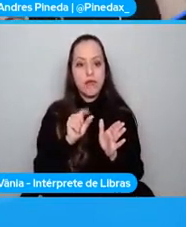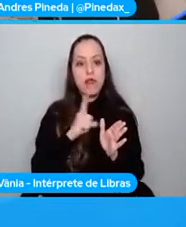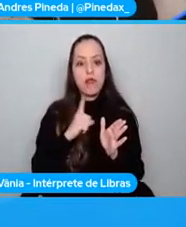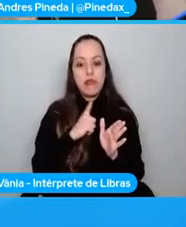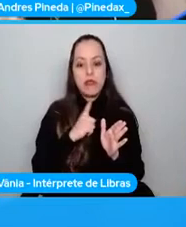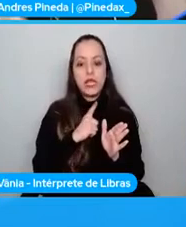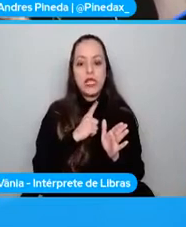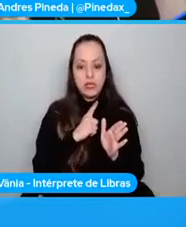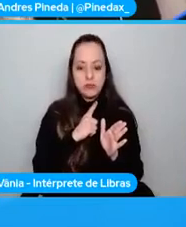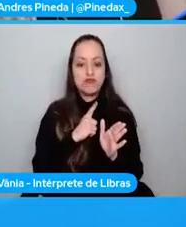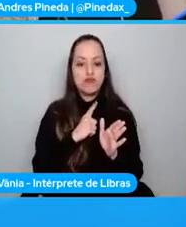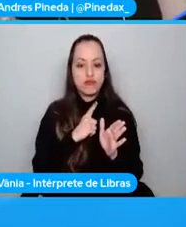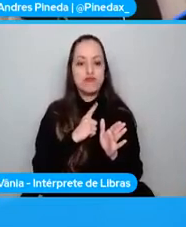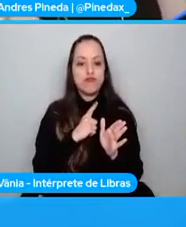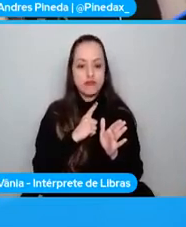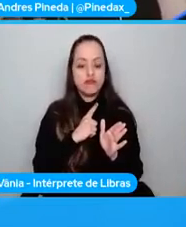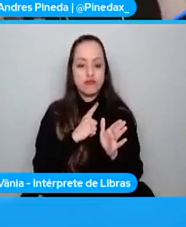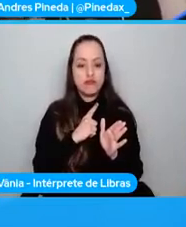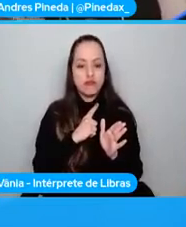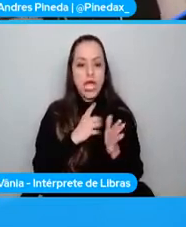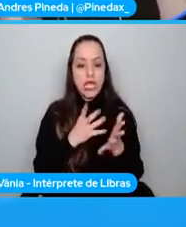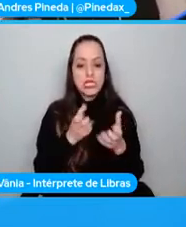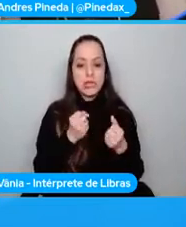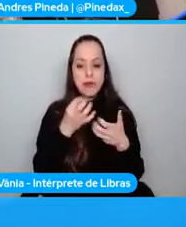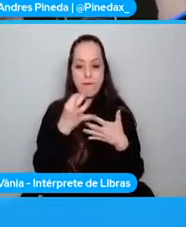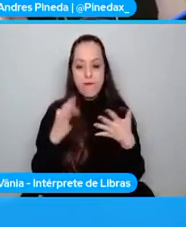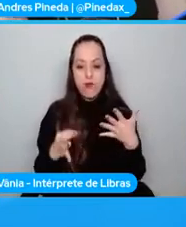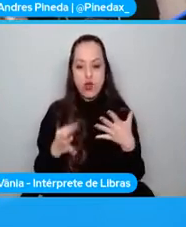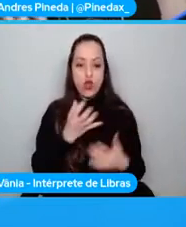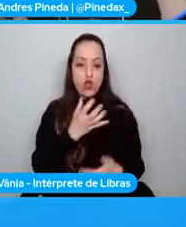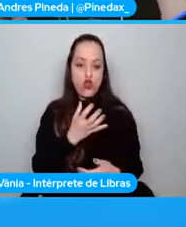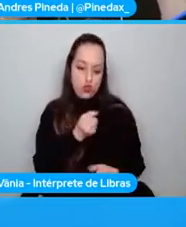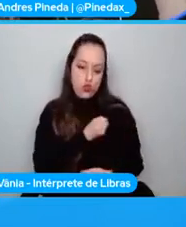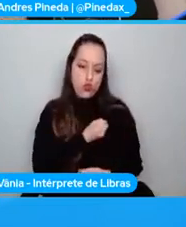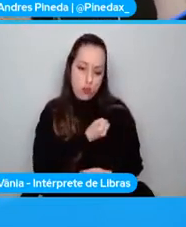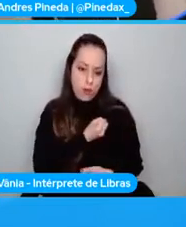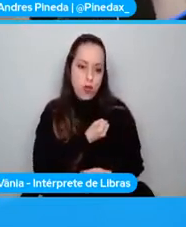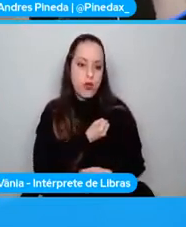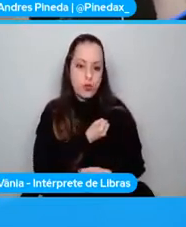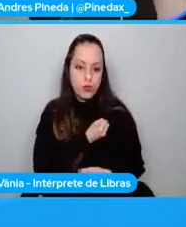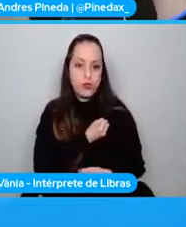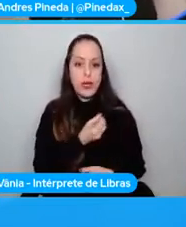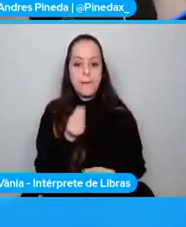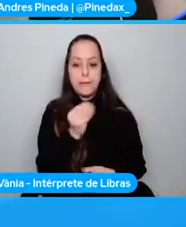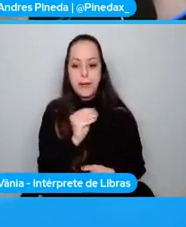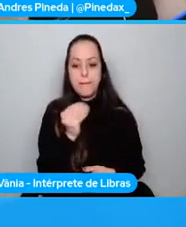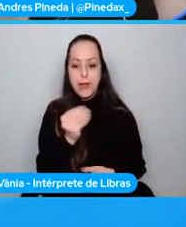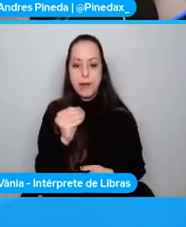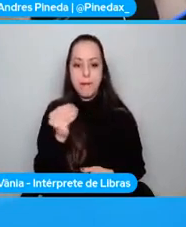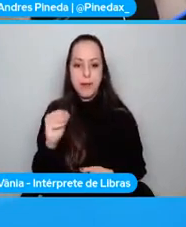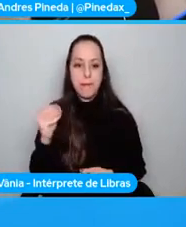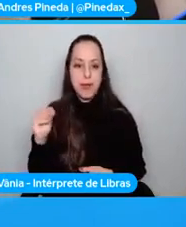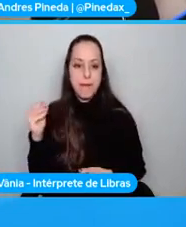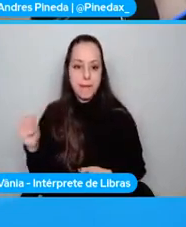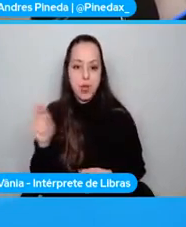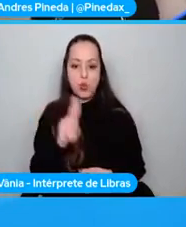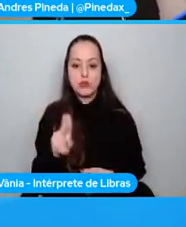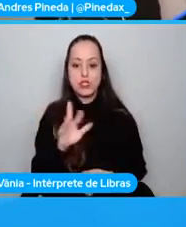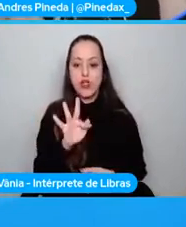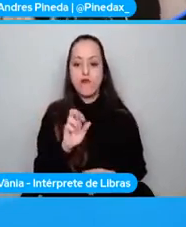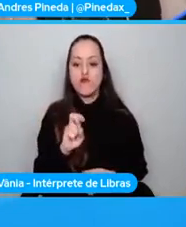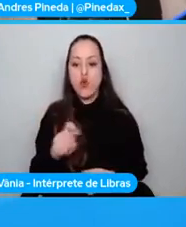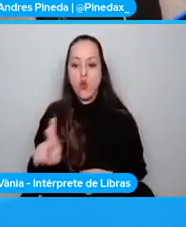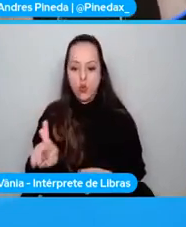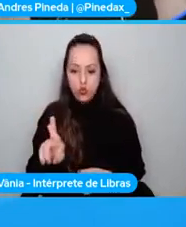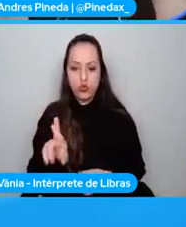enteros, y que nos va sumando los números utilizando un for. Pero